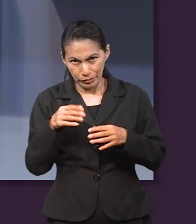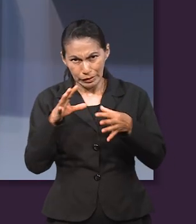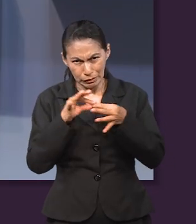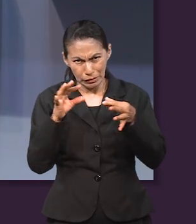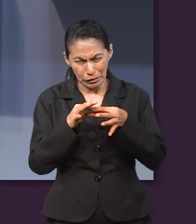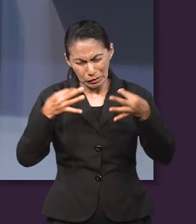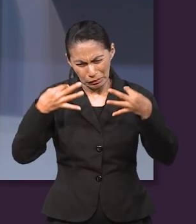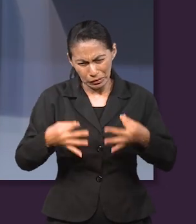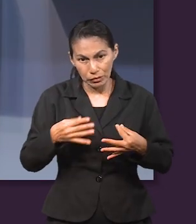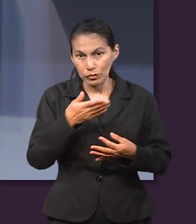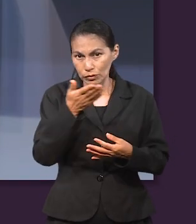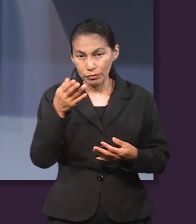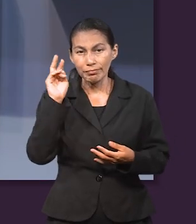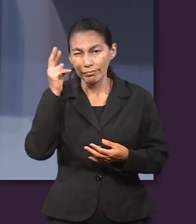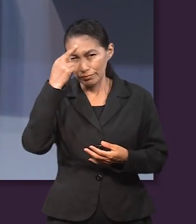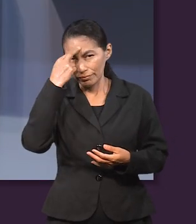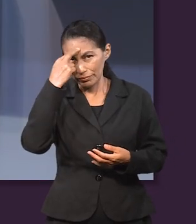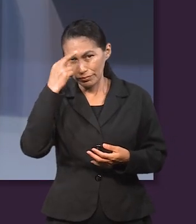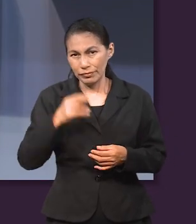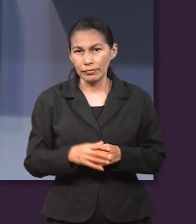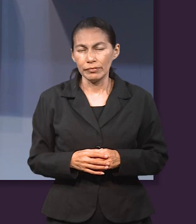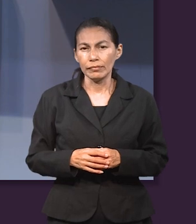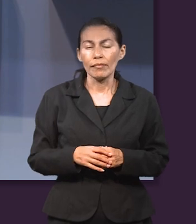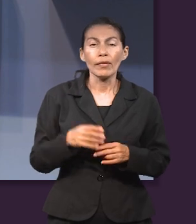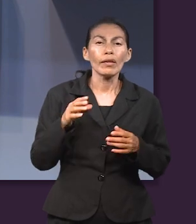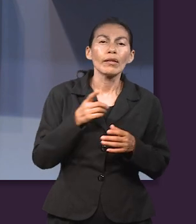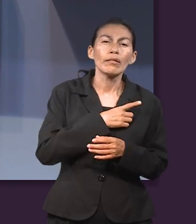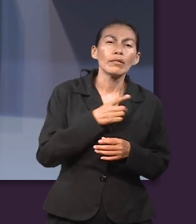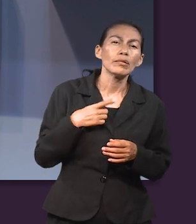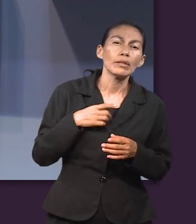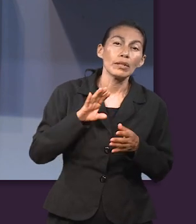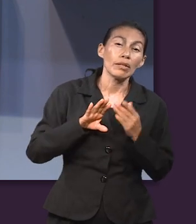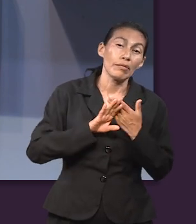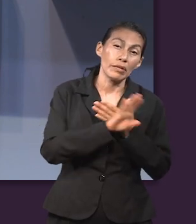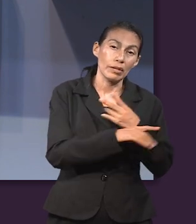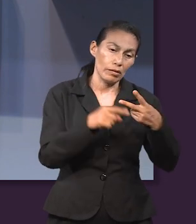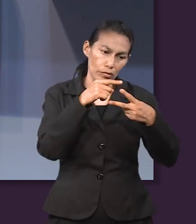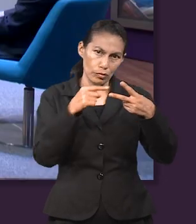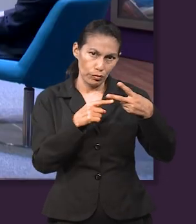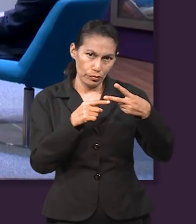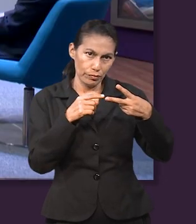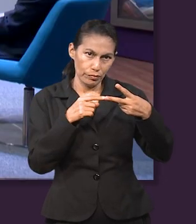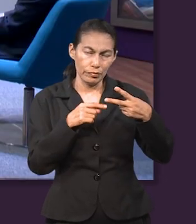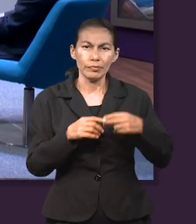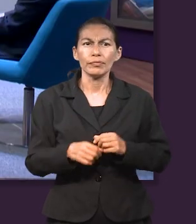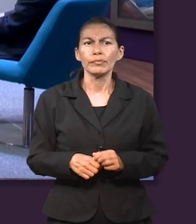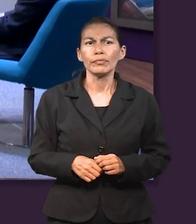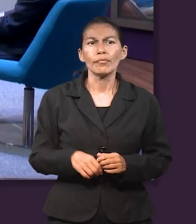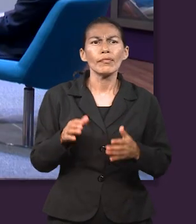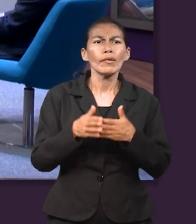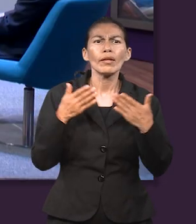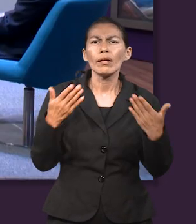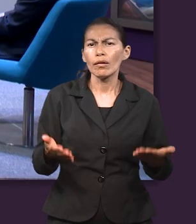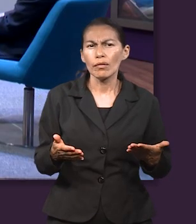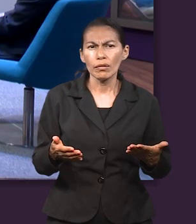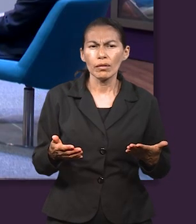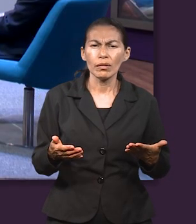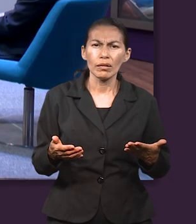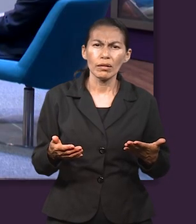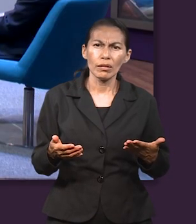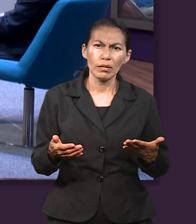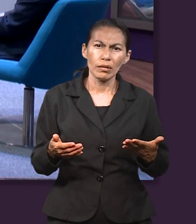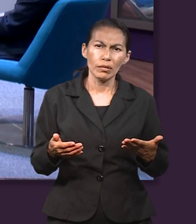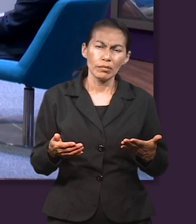tenerlo. Seguramente en las semanas posteriores se profundizará más con esto, pero hay que tenerlo presente, ¿no? Y evitar esos riesgos.